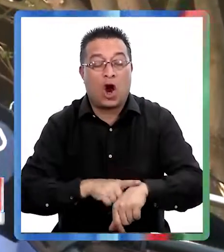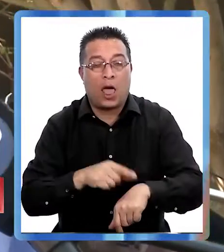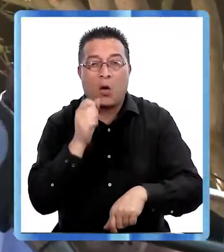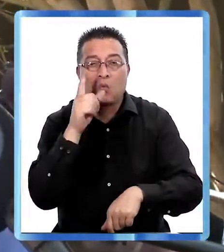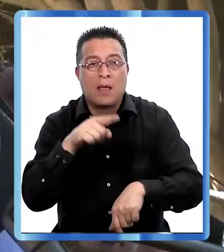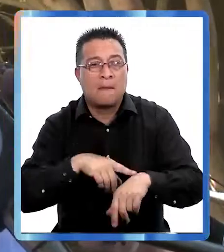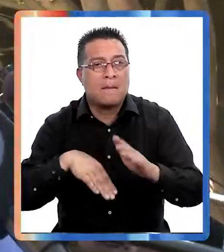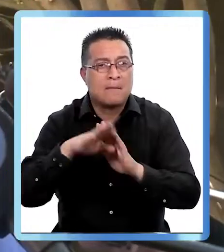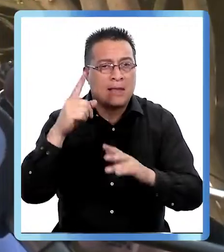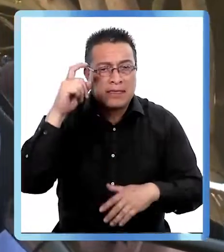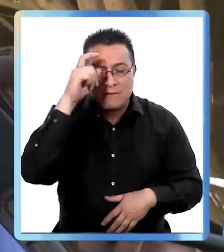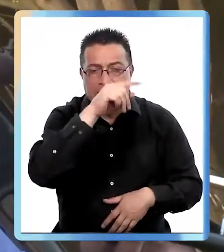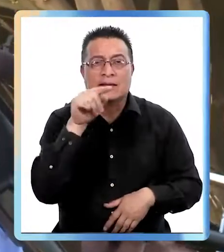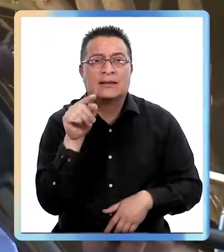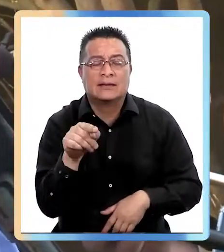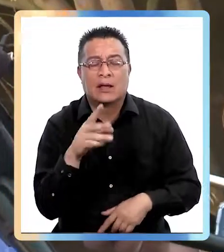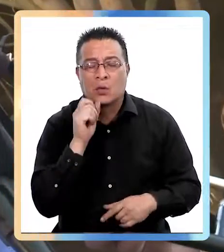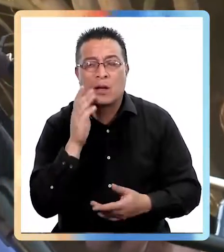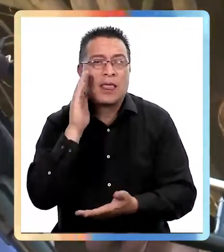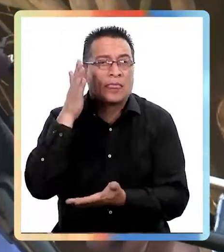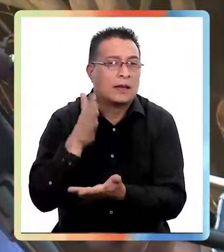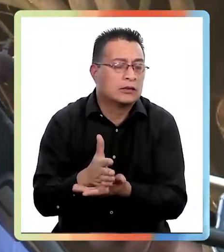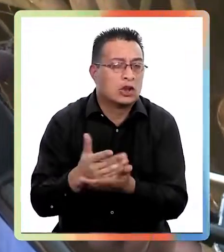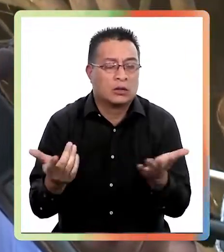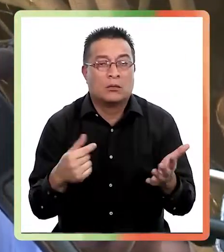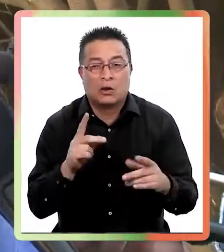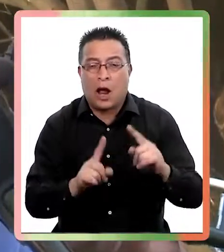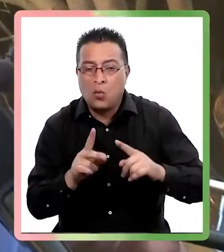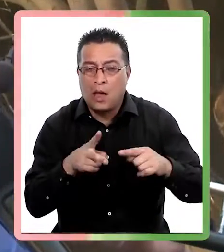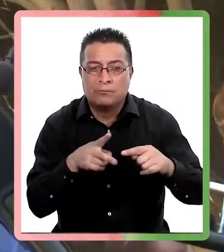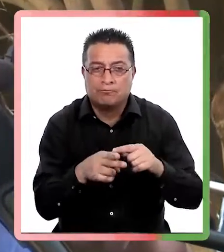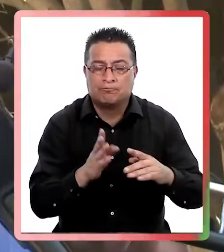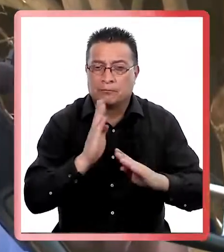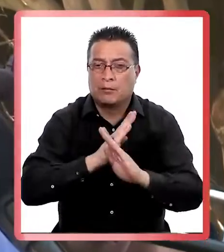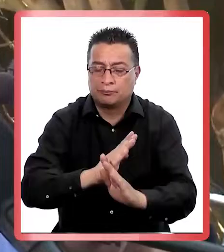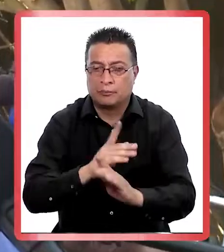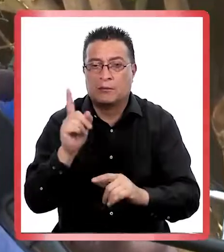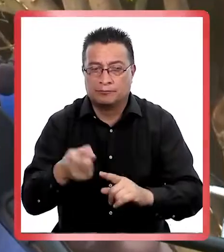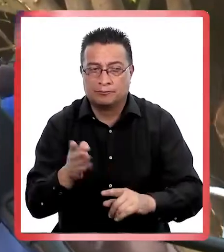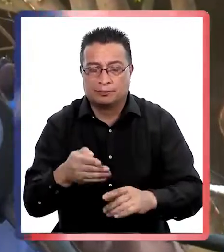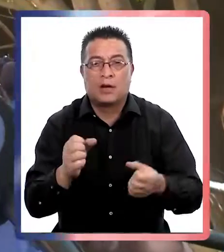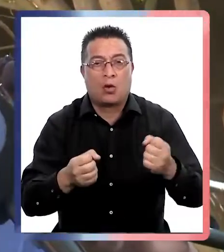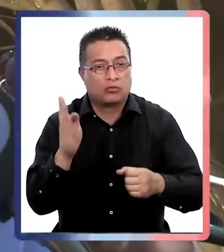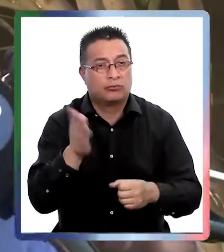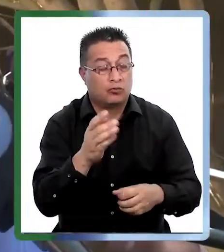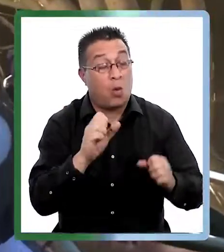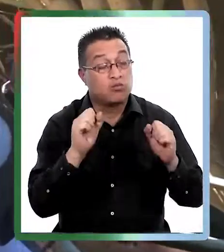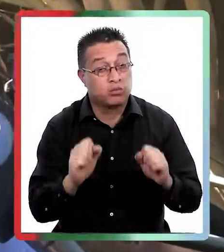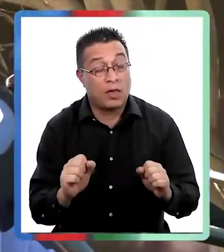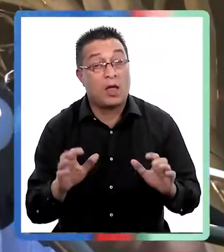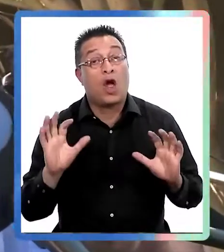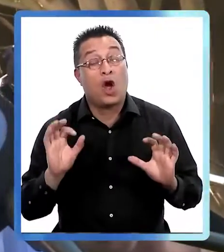cuáles son sus horarios más complicados y por lo tanto tomar decisiones de si hay que hacer ciertas restricciones vehiculares, hay que hacer ciertas restricciones